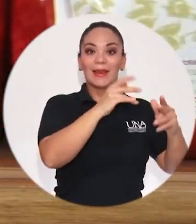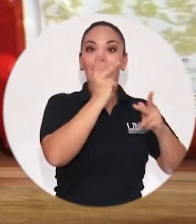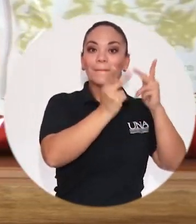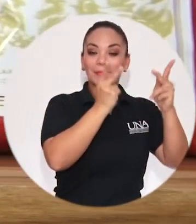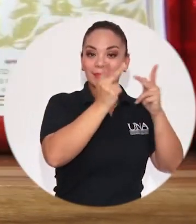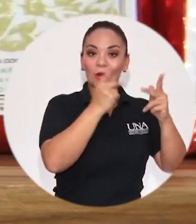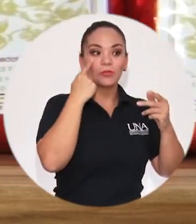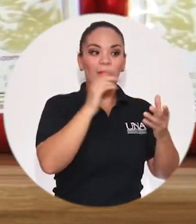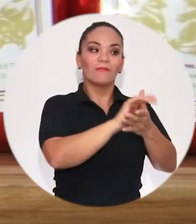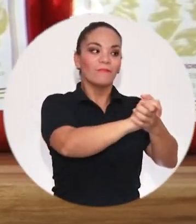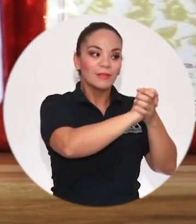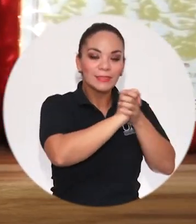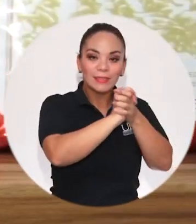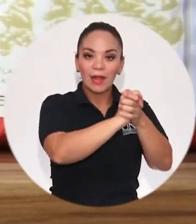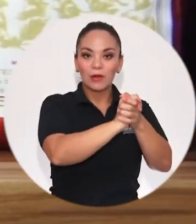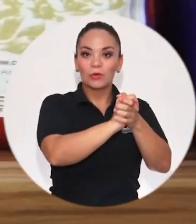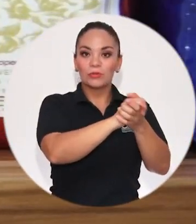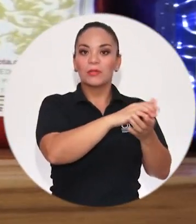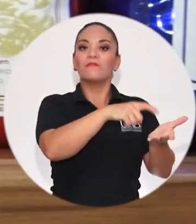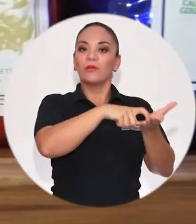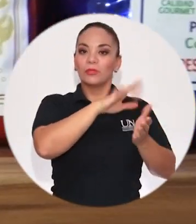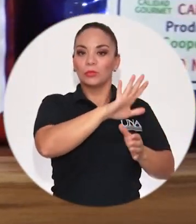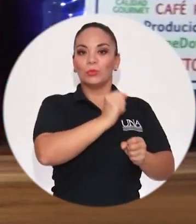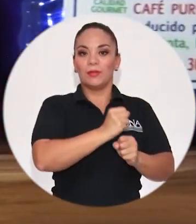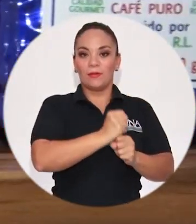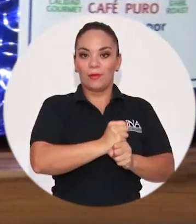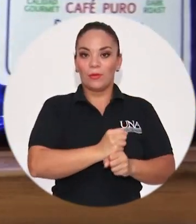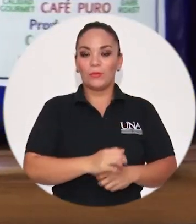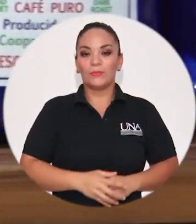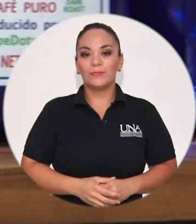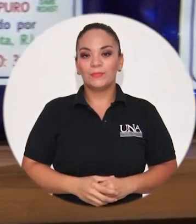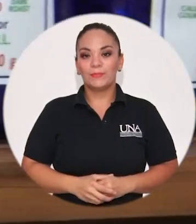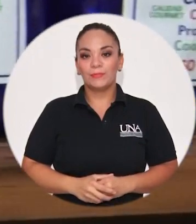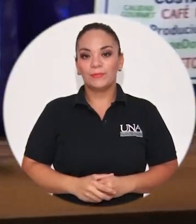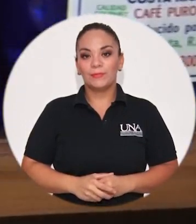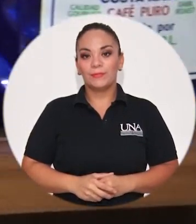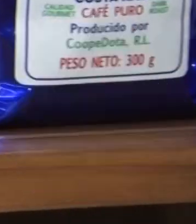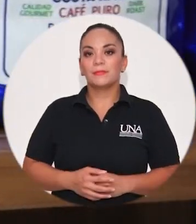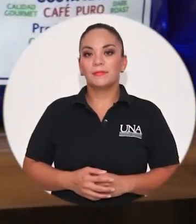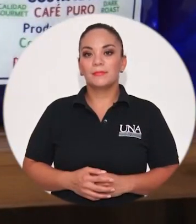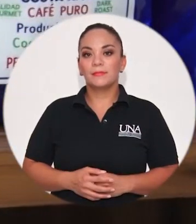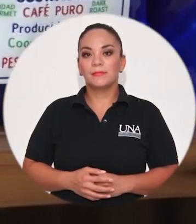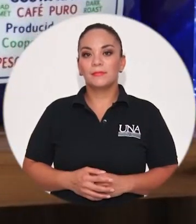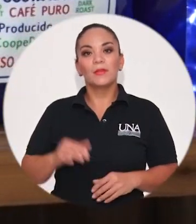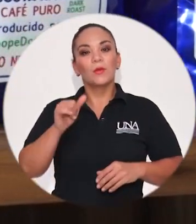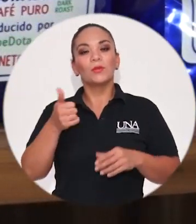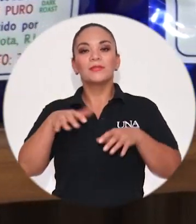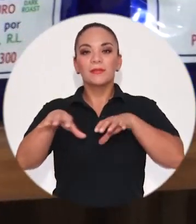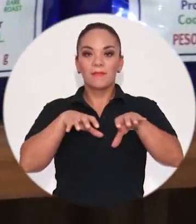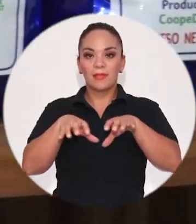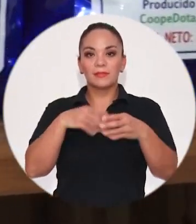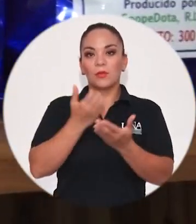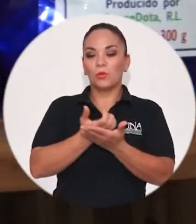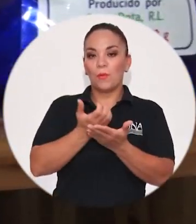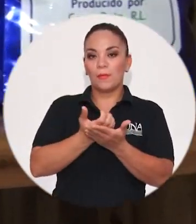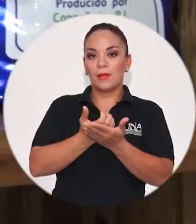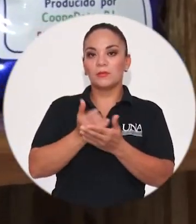y se abren también posibilidades alternativas de generación de valor a través de otras